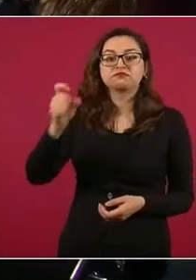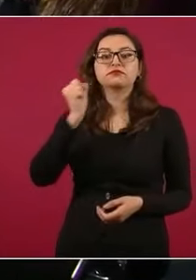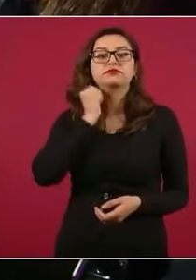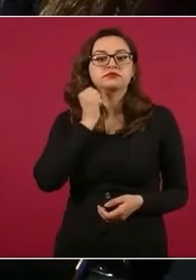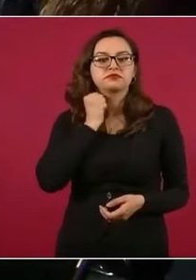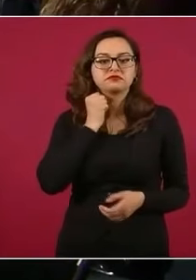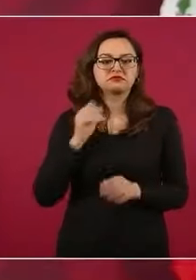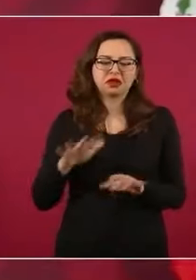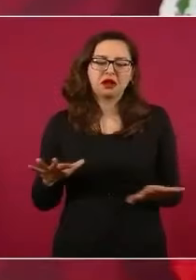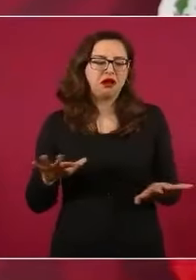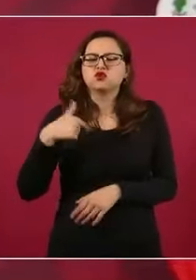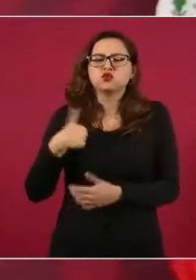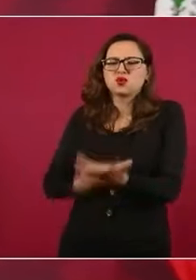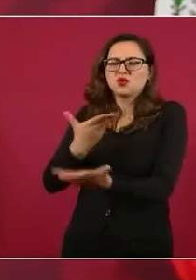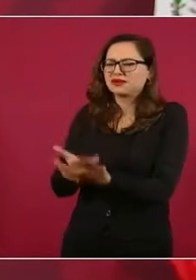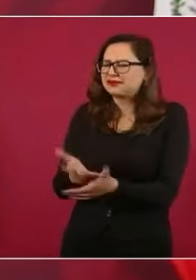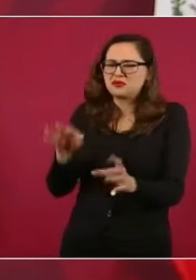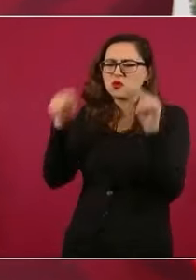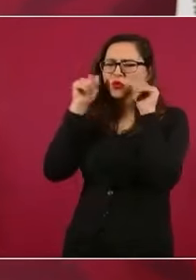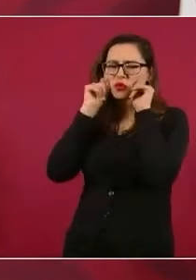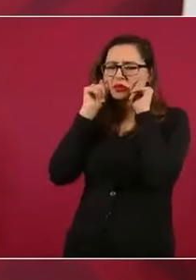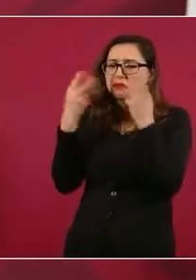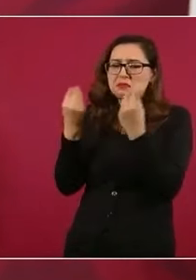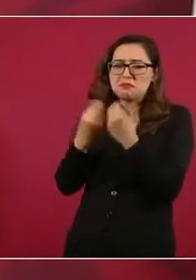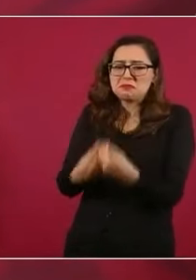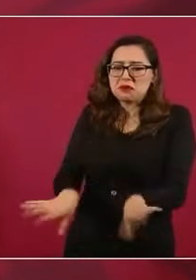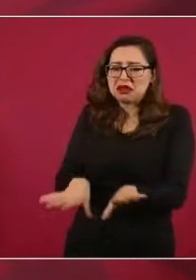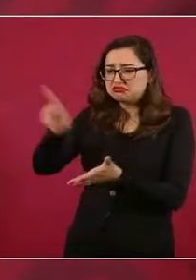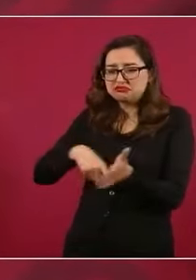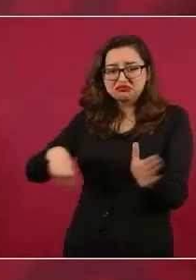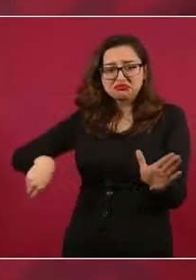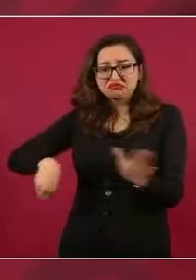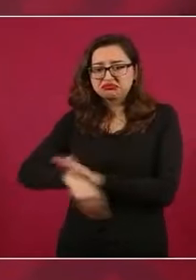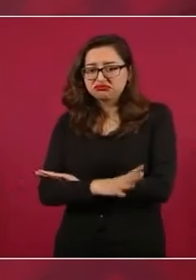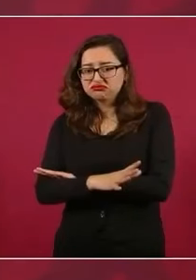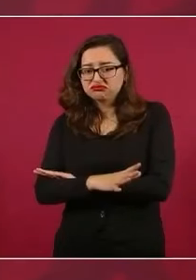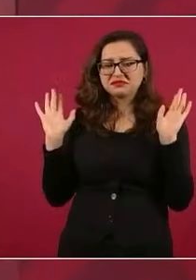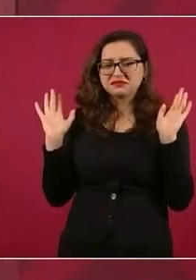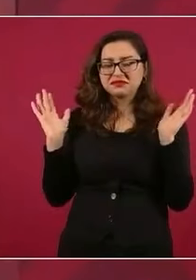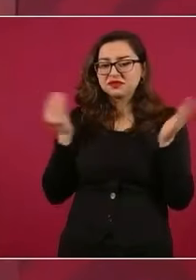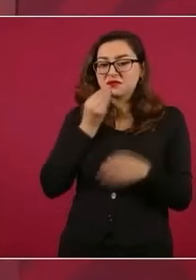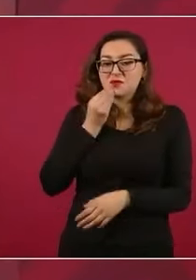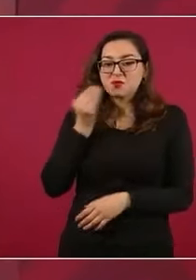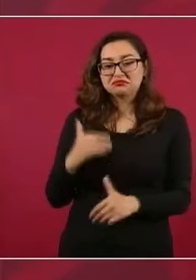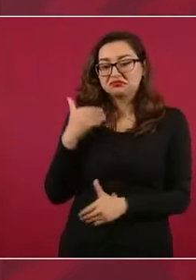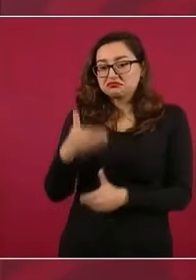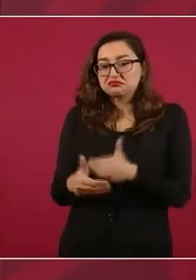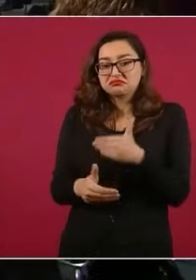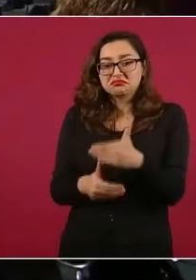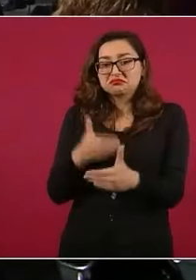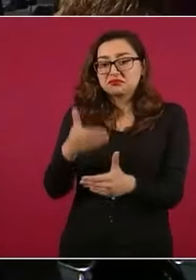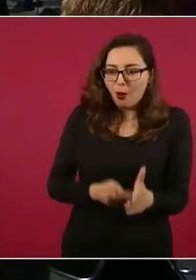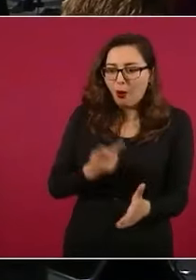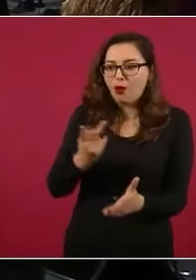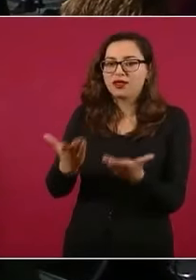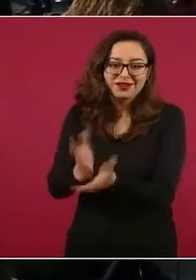Senado, porque yo lo que les planteé es que se vote, si no se alcanza a aprobar, va a pasar un tiempo y voy